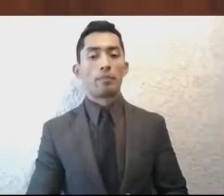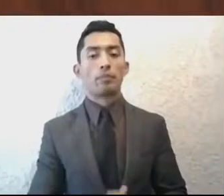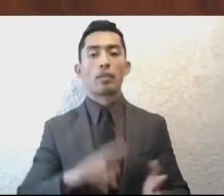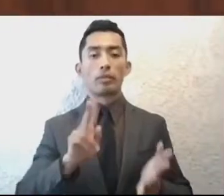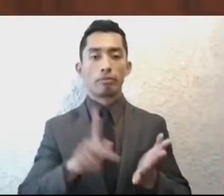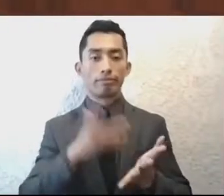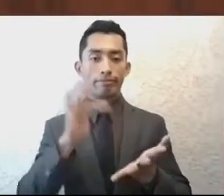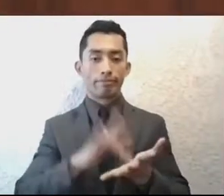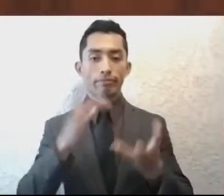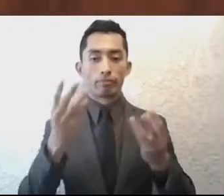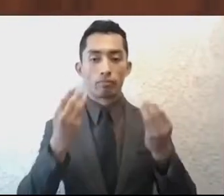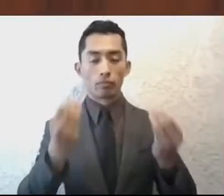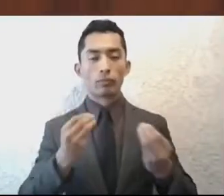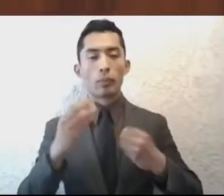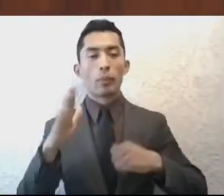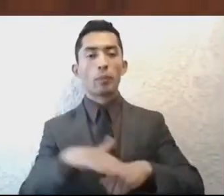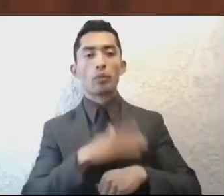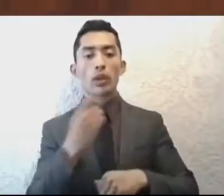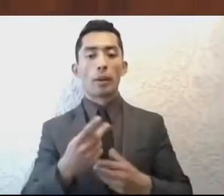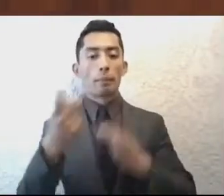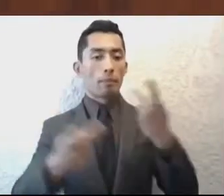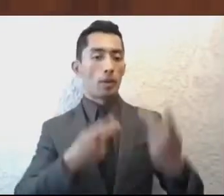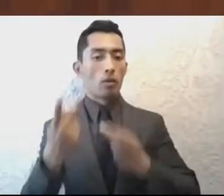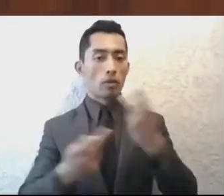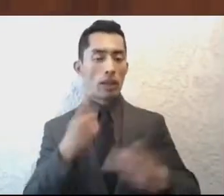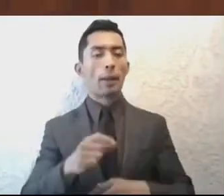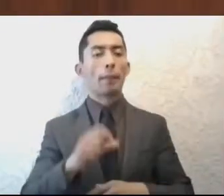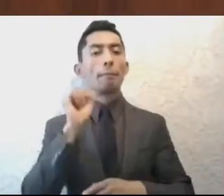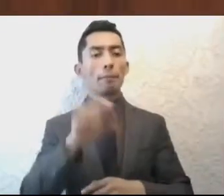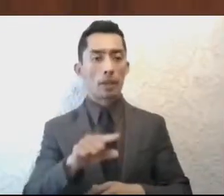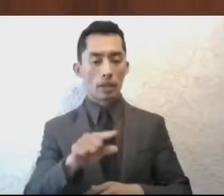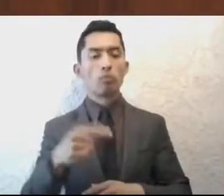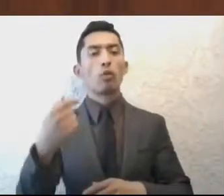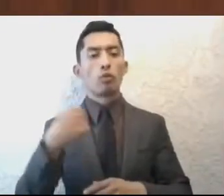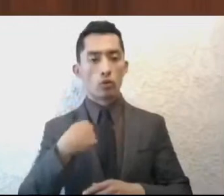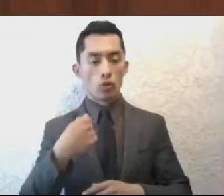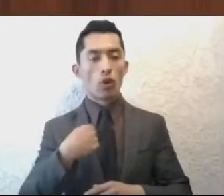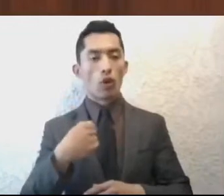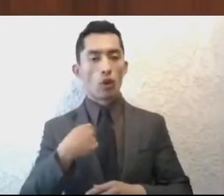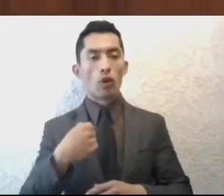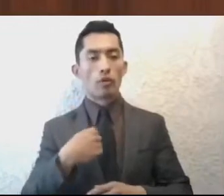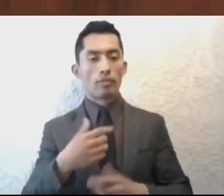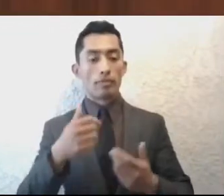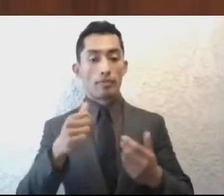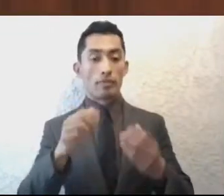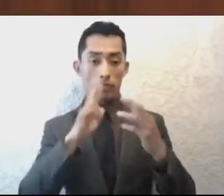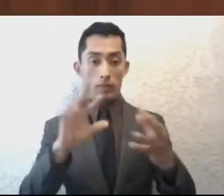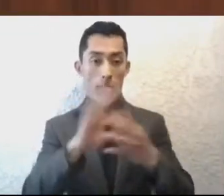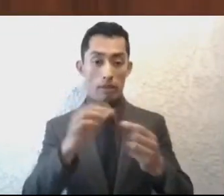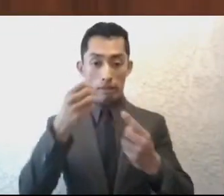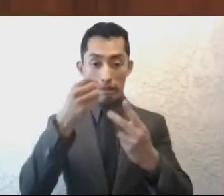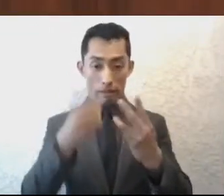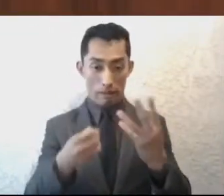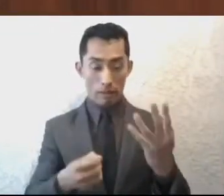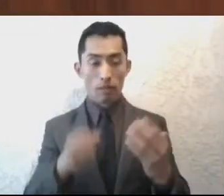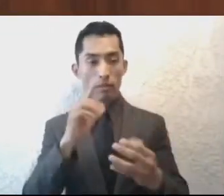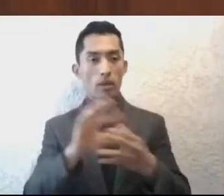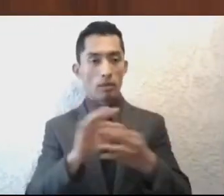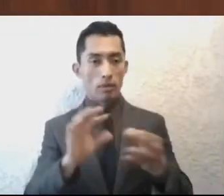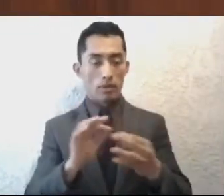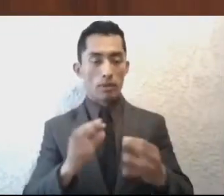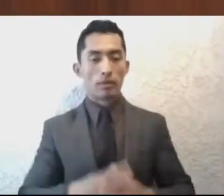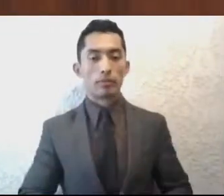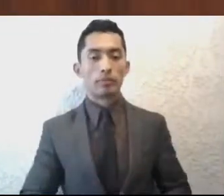Gracias por sus preguntas, del mismo modo trataré de atender cada una de ellas en el mismo orden que se presentaron.